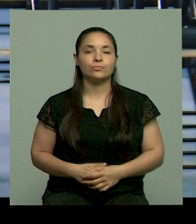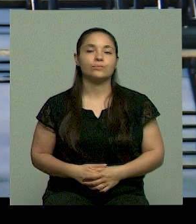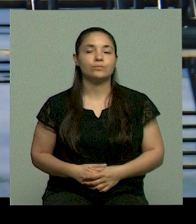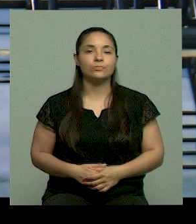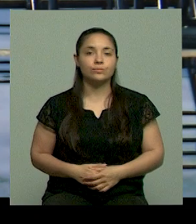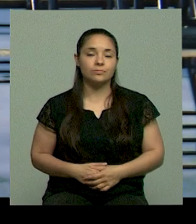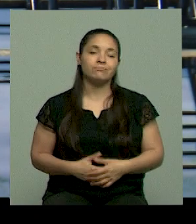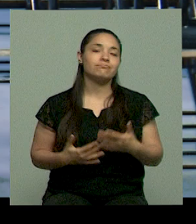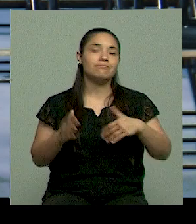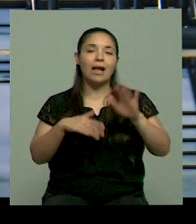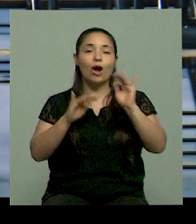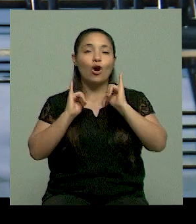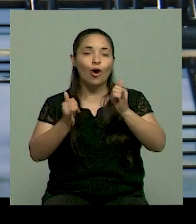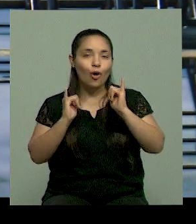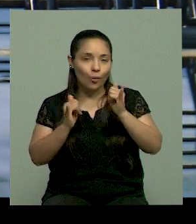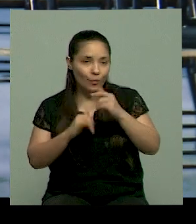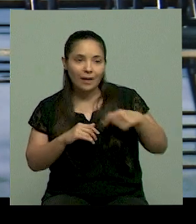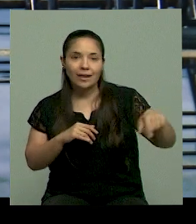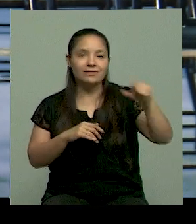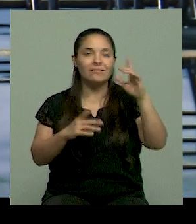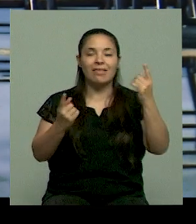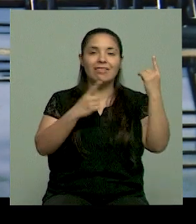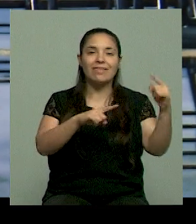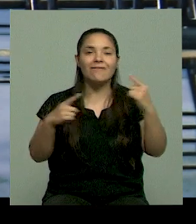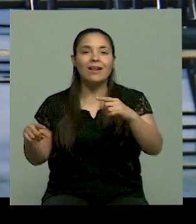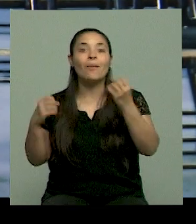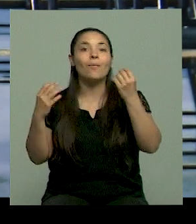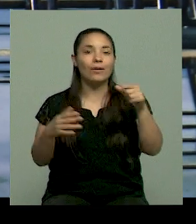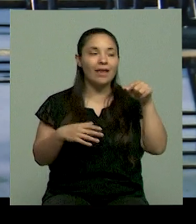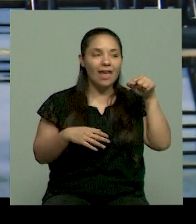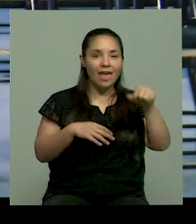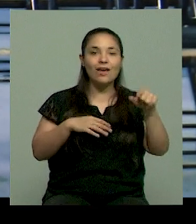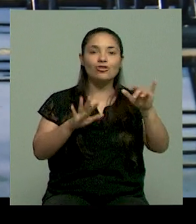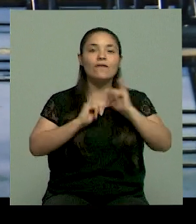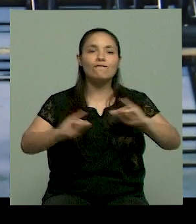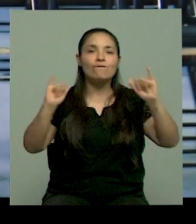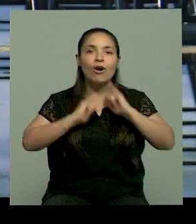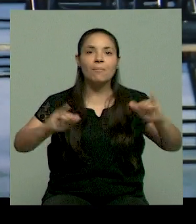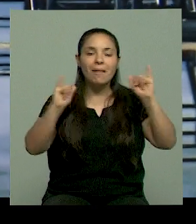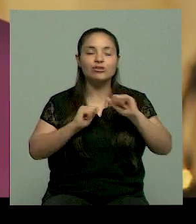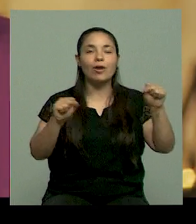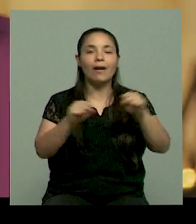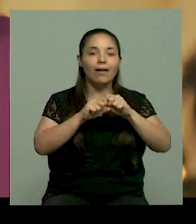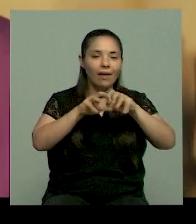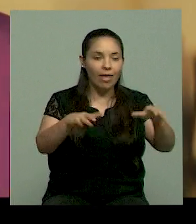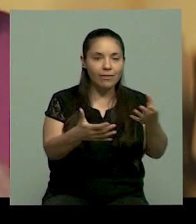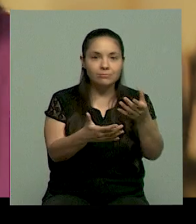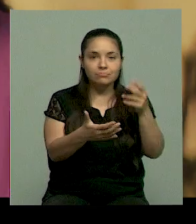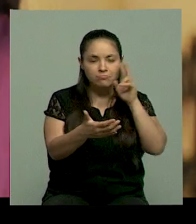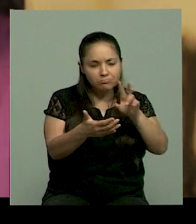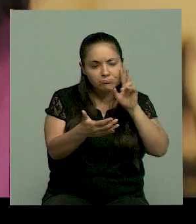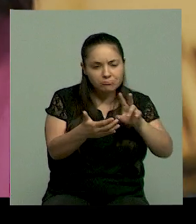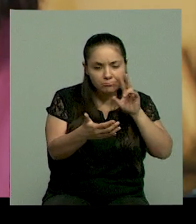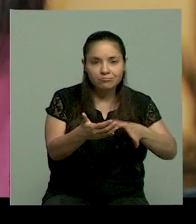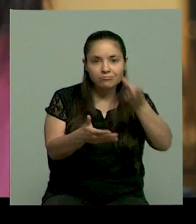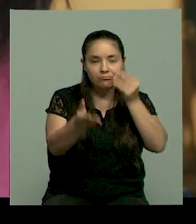Generalmente son adolescentes y la brecha se da porque tienen mucho acceso a información externa. Las redes, que son la base de su